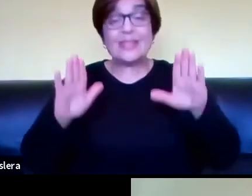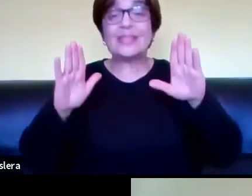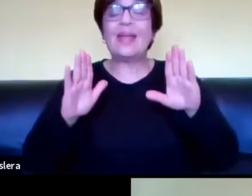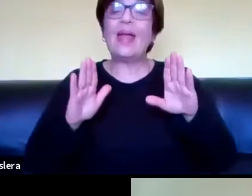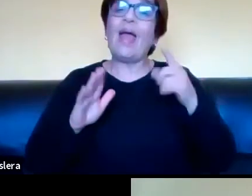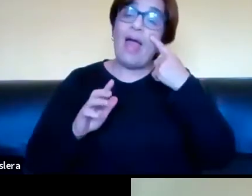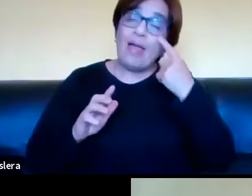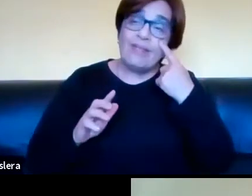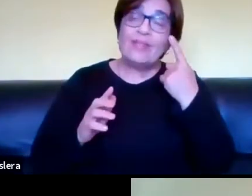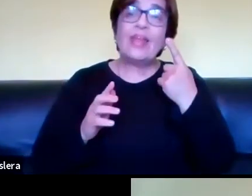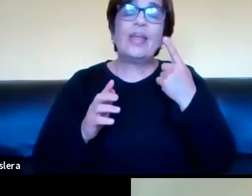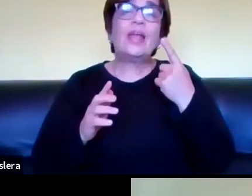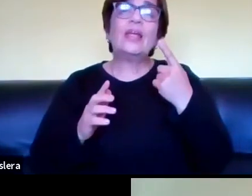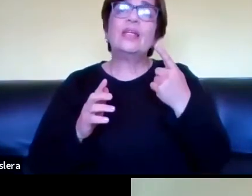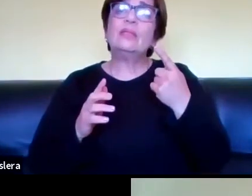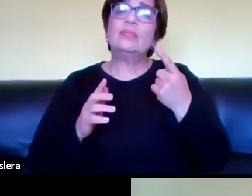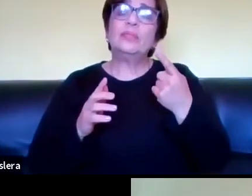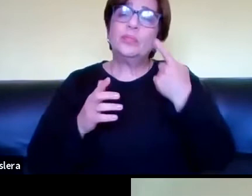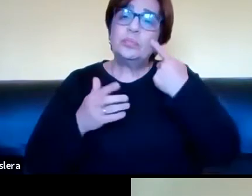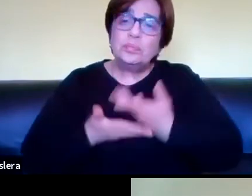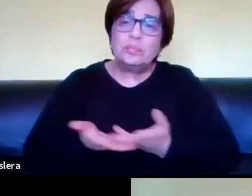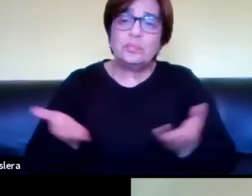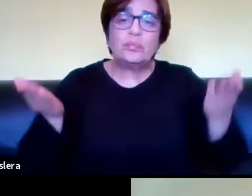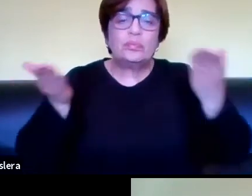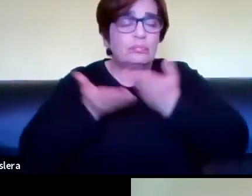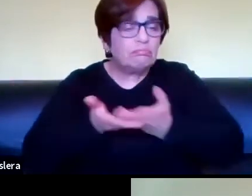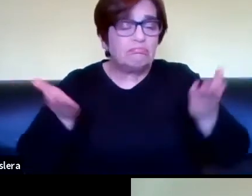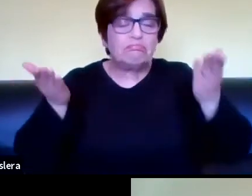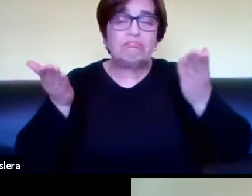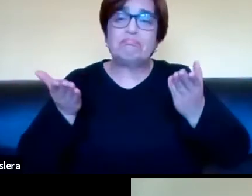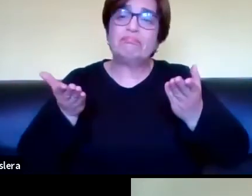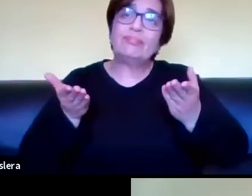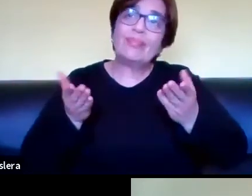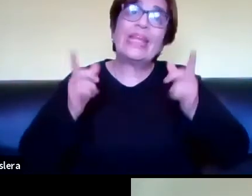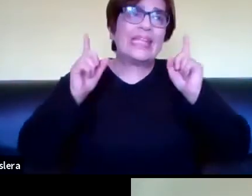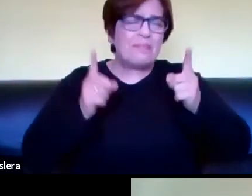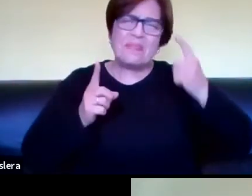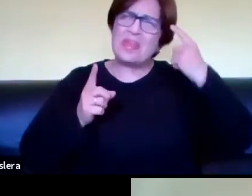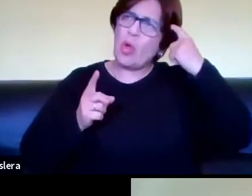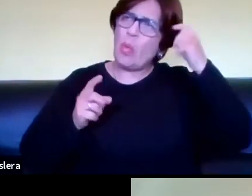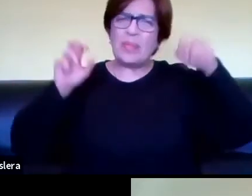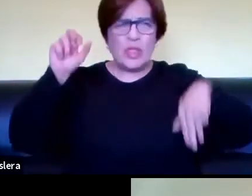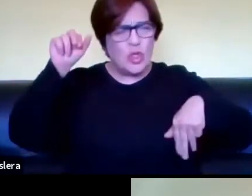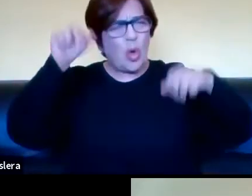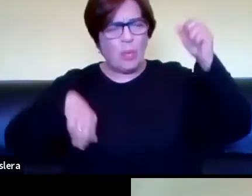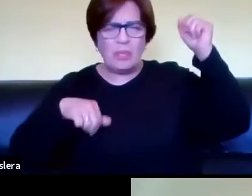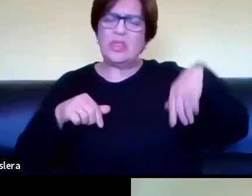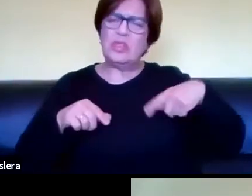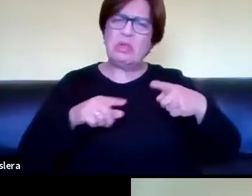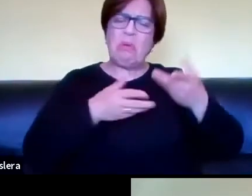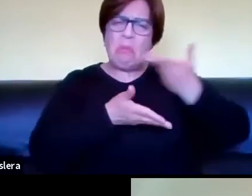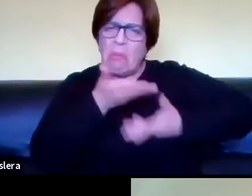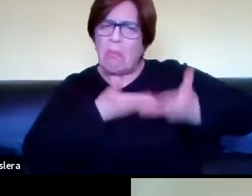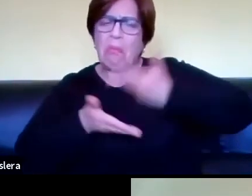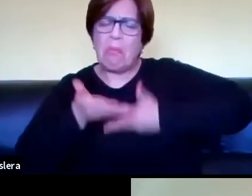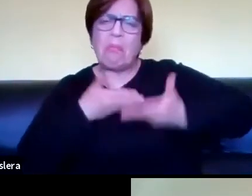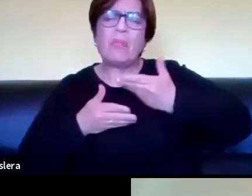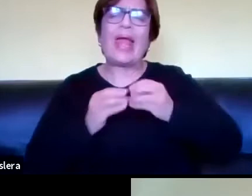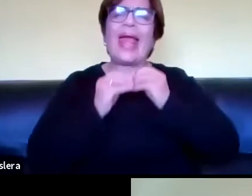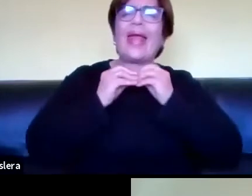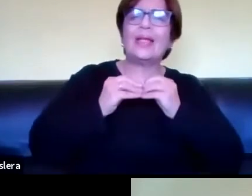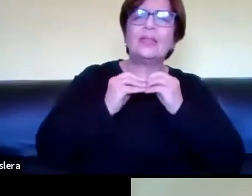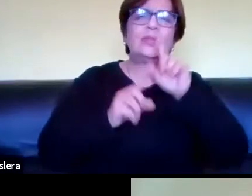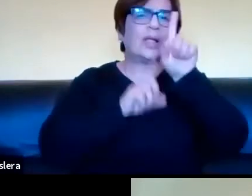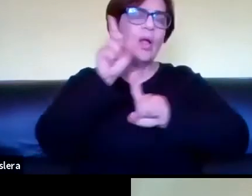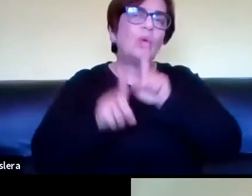conversar sobre, o discutir algunas cuestiones que tienen que